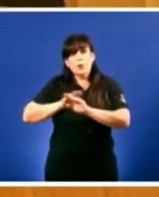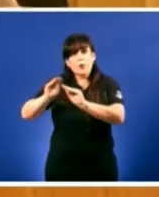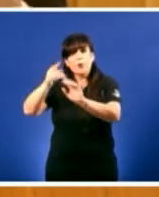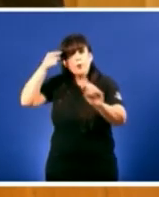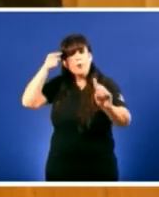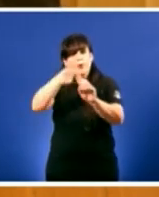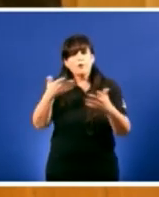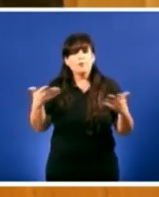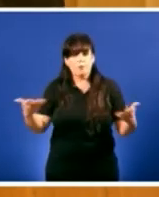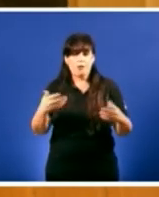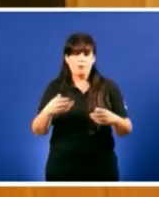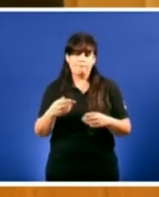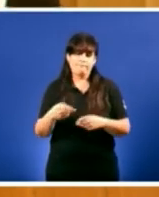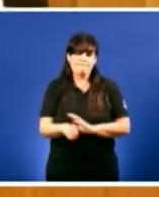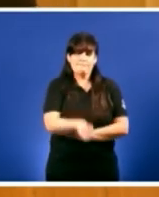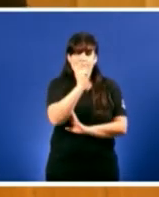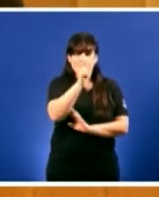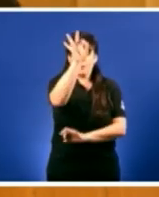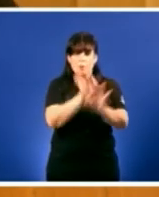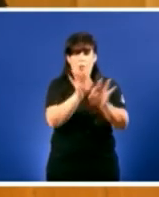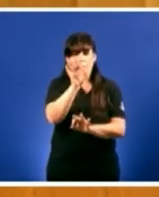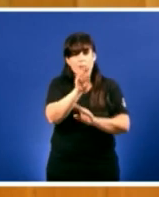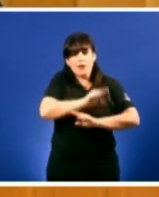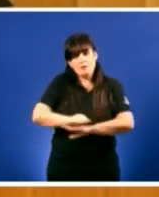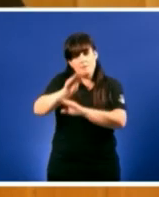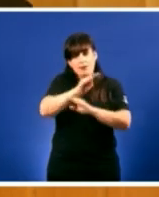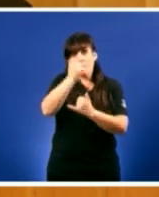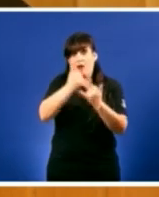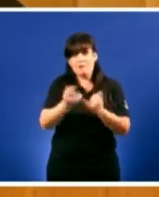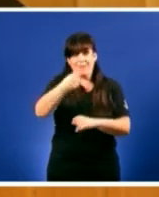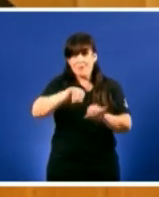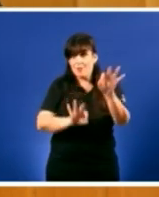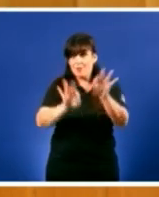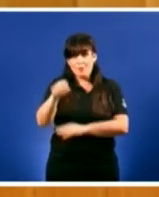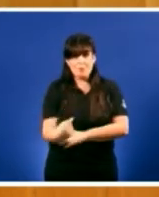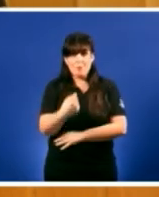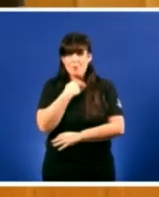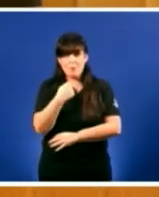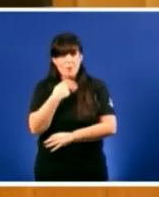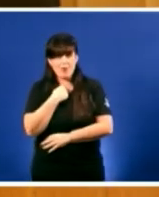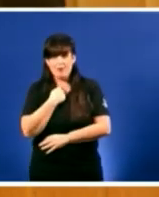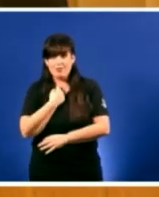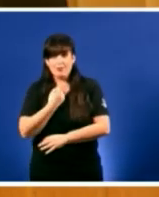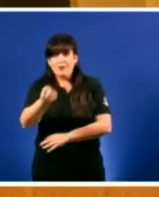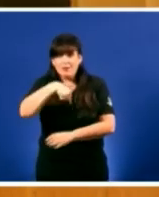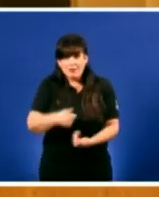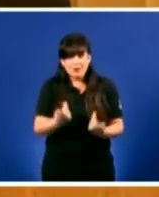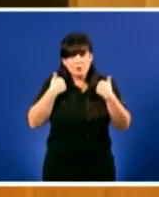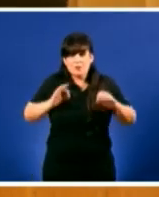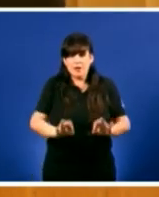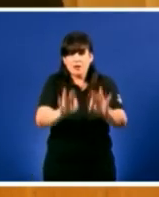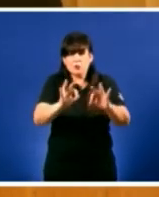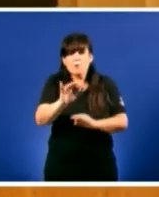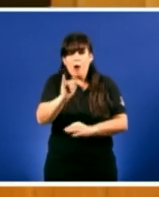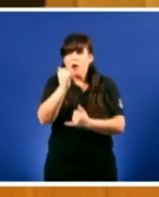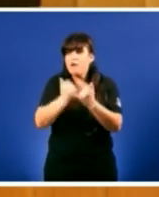as cotas de pesca e a realidade é que perdimos cota temos competencias exclusivas mas vostede acepta que